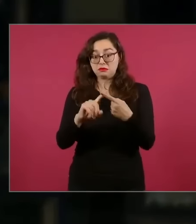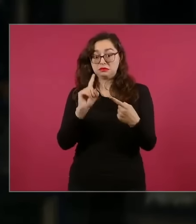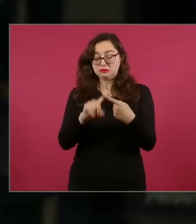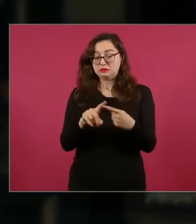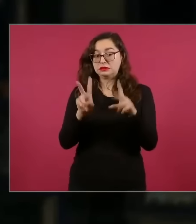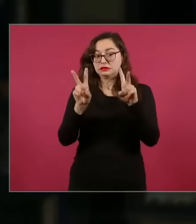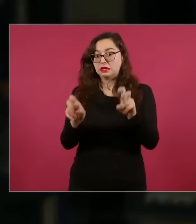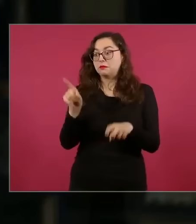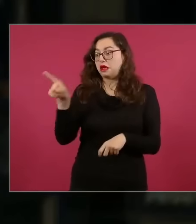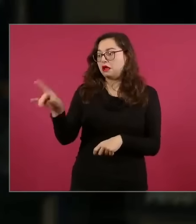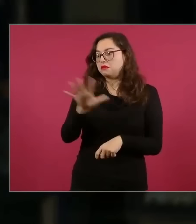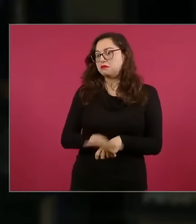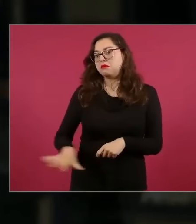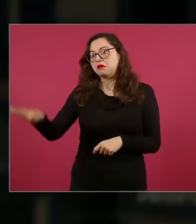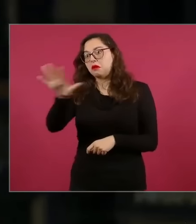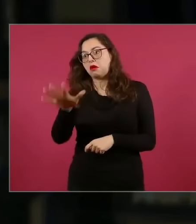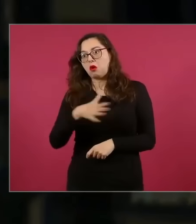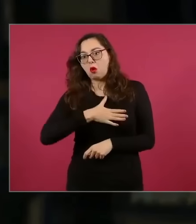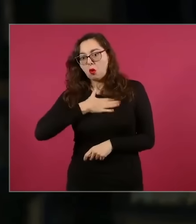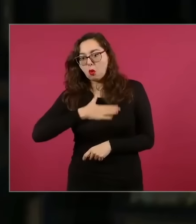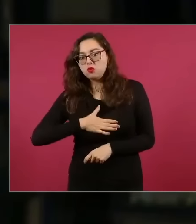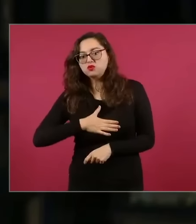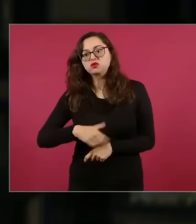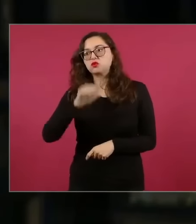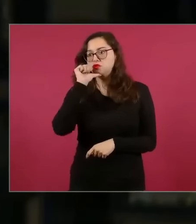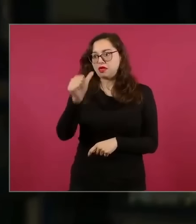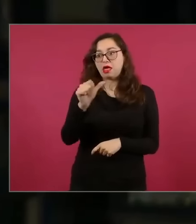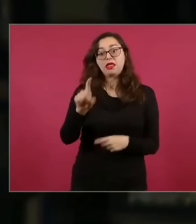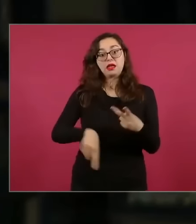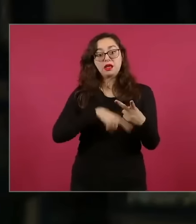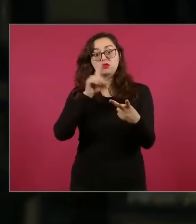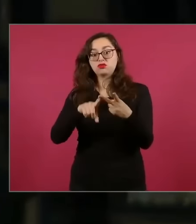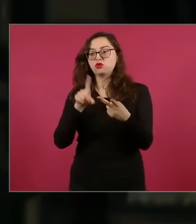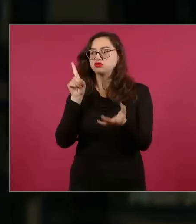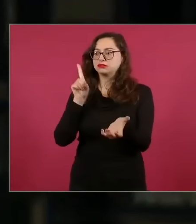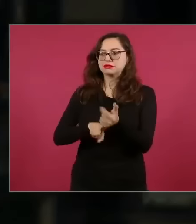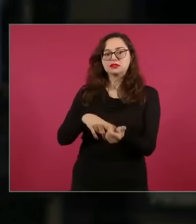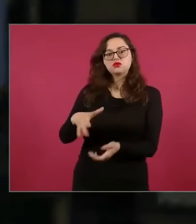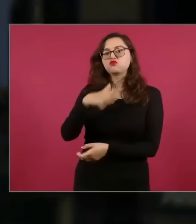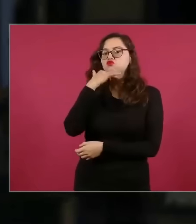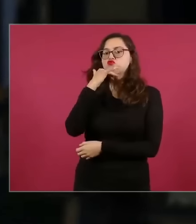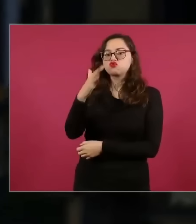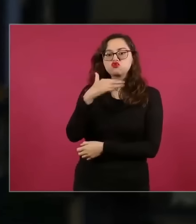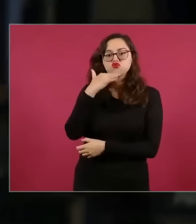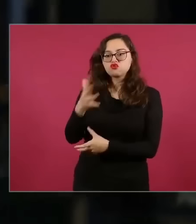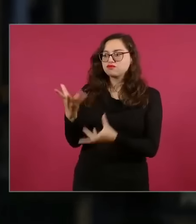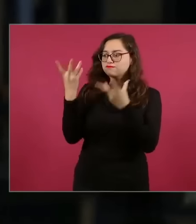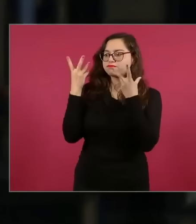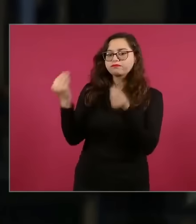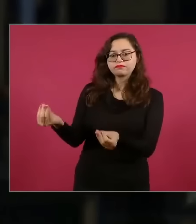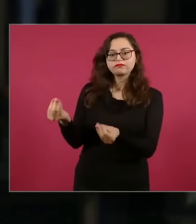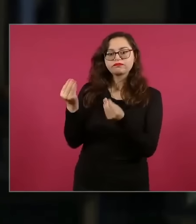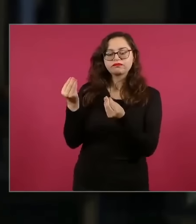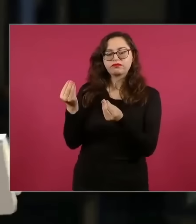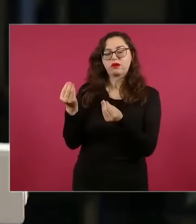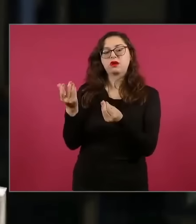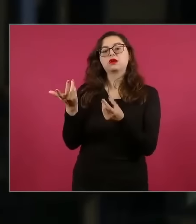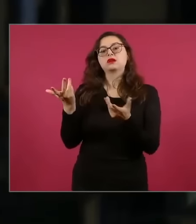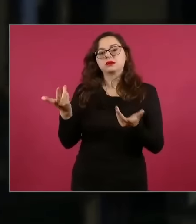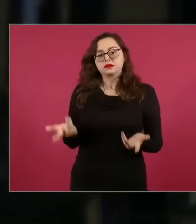sino también de que hay casos de corrupción en este Poder Judicial de la Federación. Por supuesto, no se habla de todo